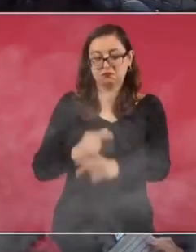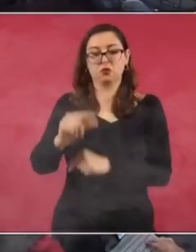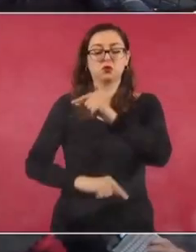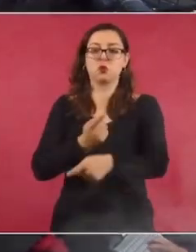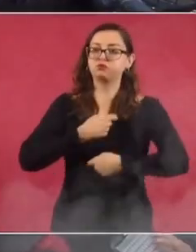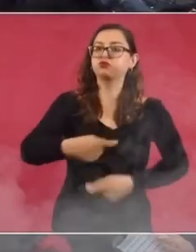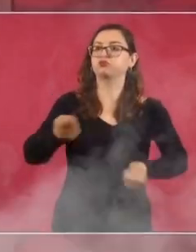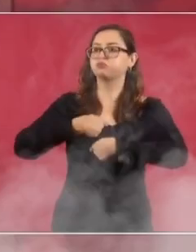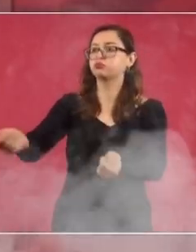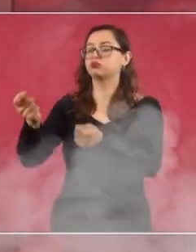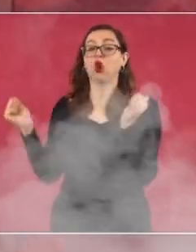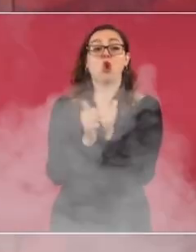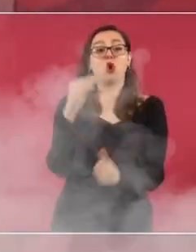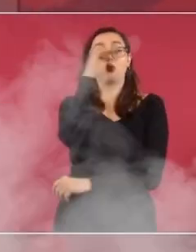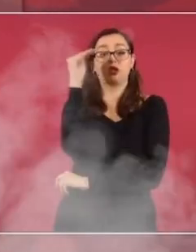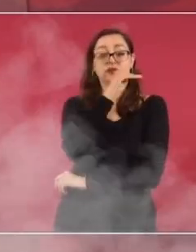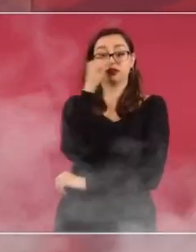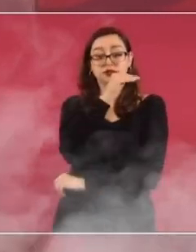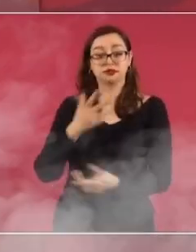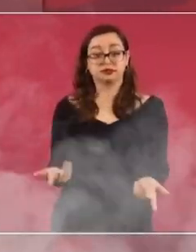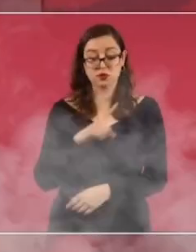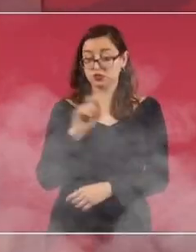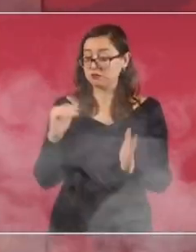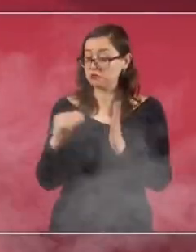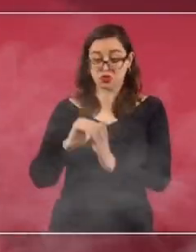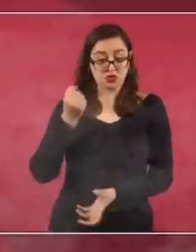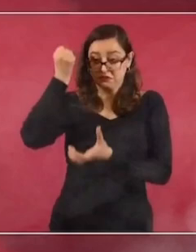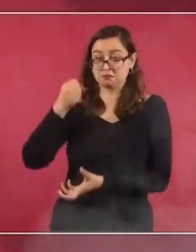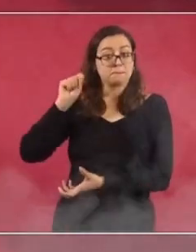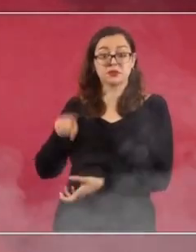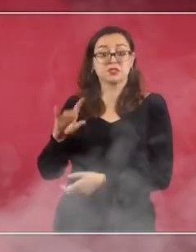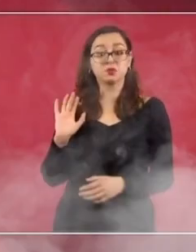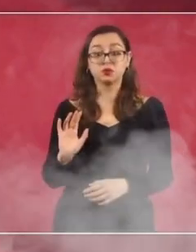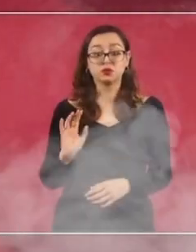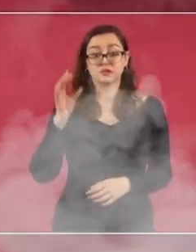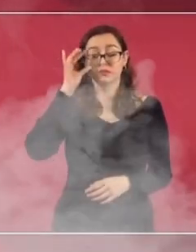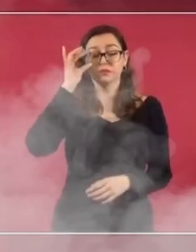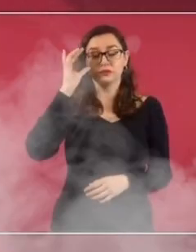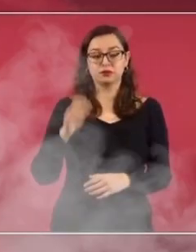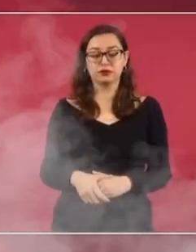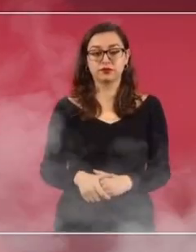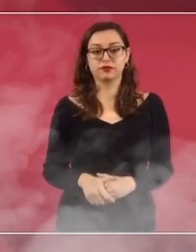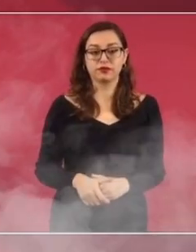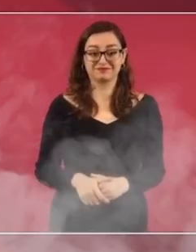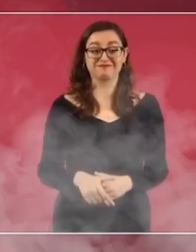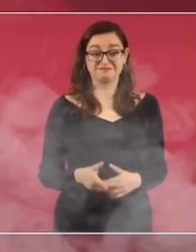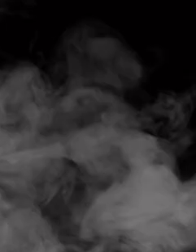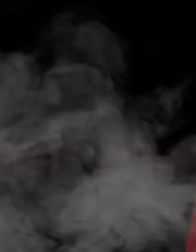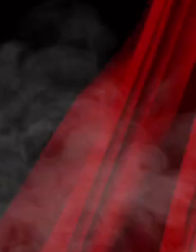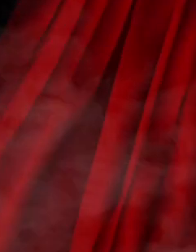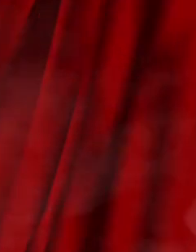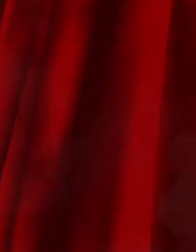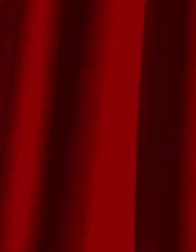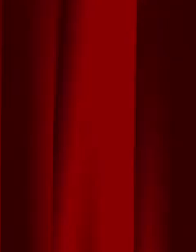gratuitos, con el mismo presupuesto, para que se dimensione lo que se robaban.